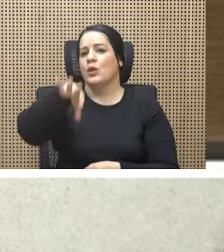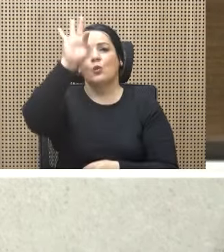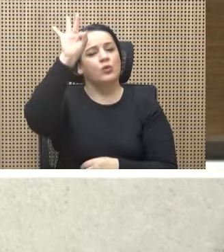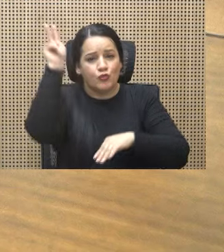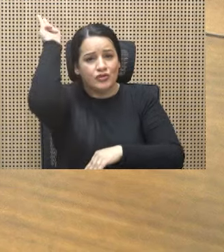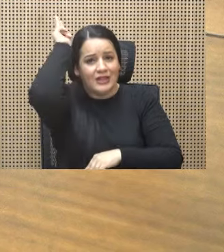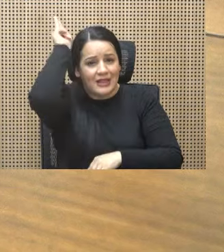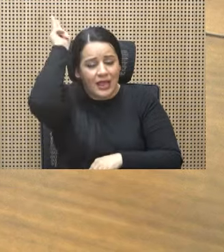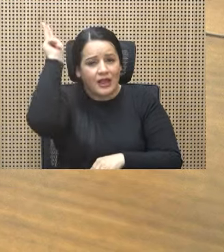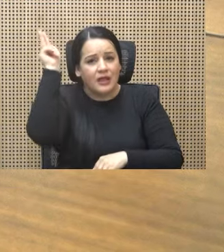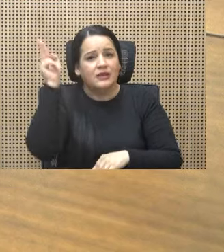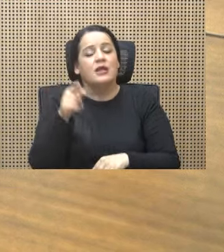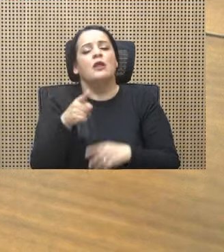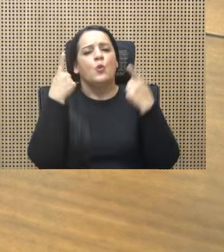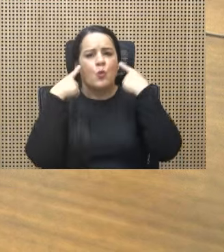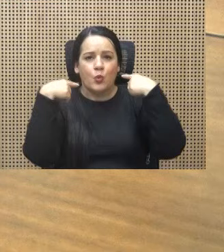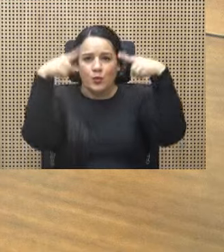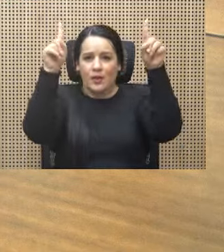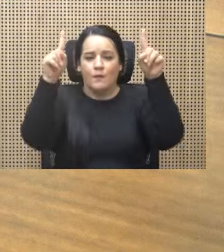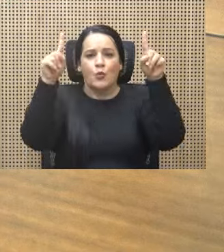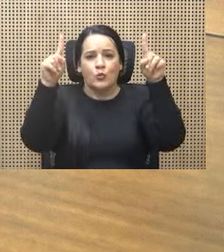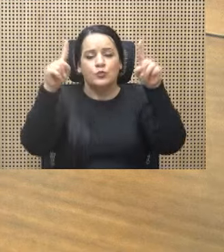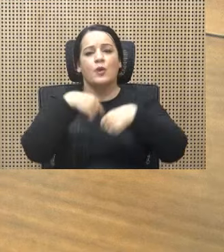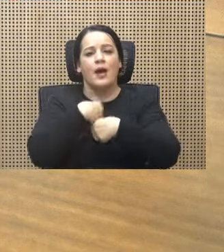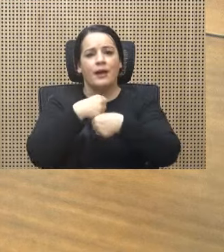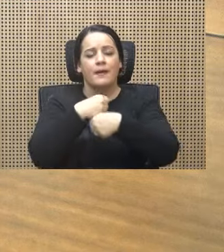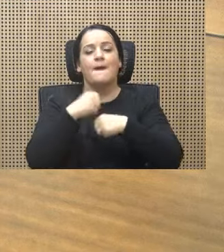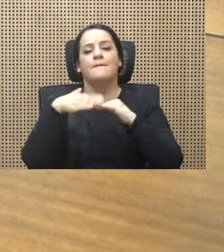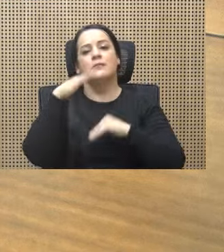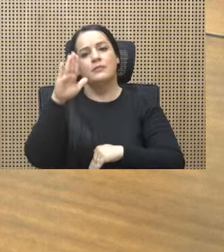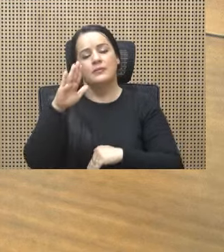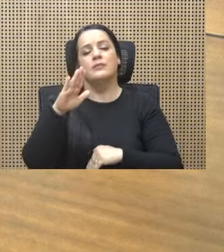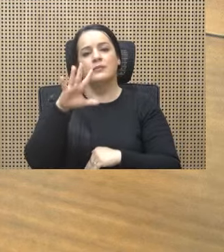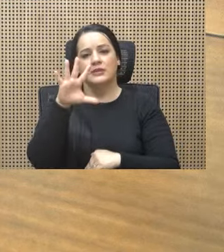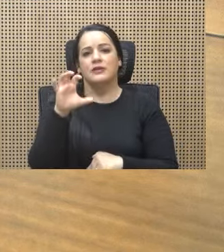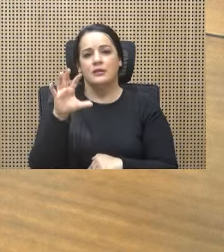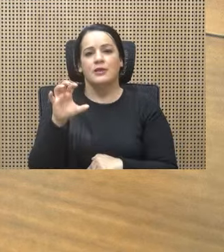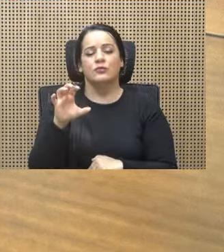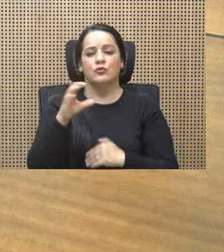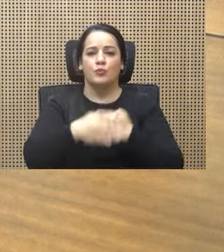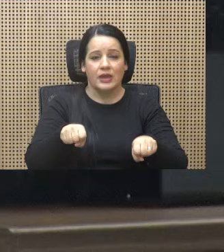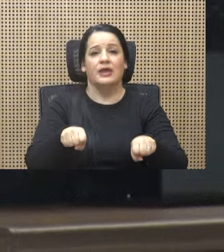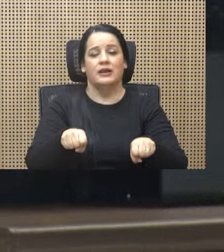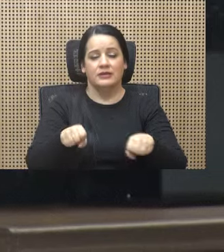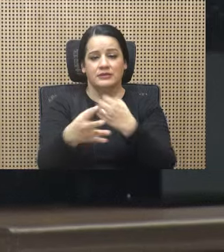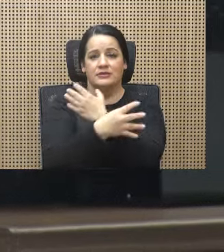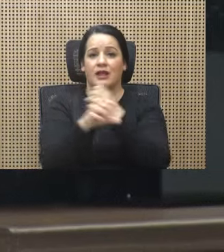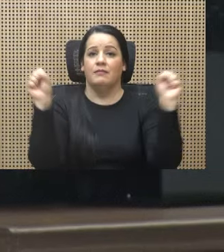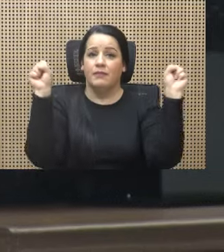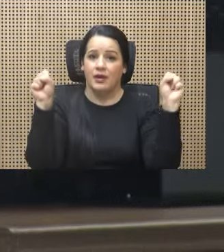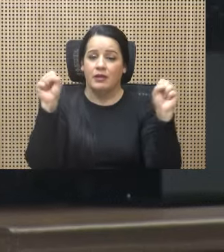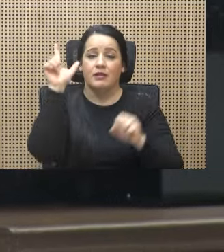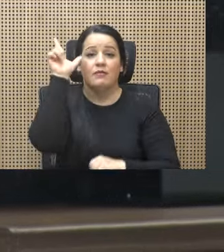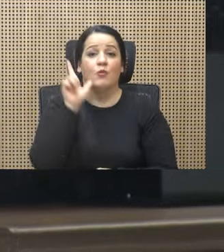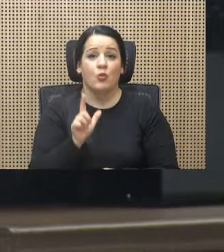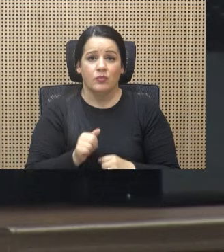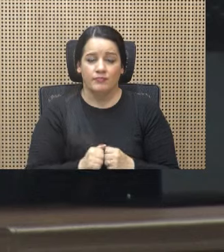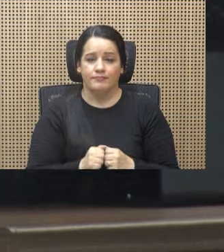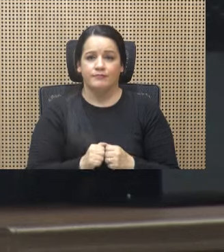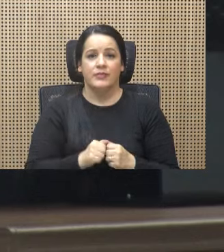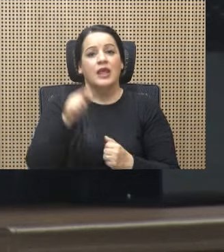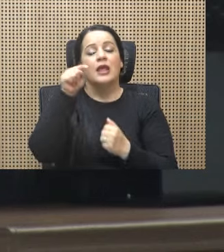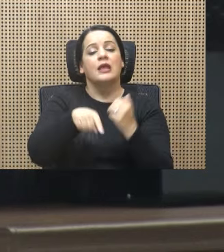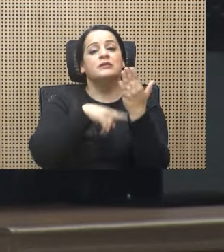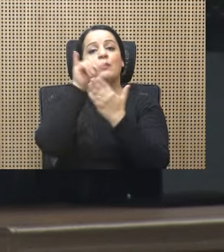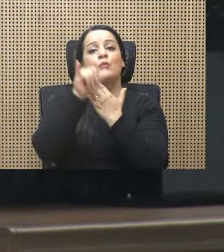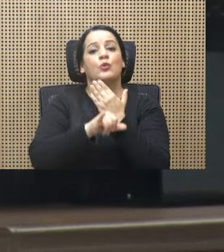Congreso. Los avances en la erradicación de trámites innecesarios, la participación en la Comisión Interinstitucional que